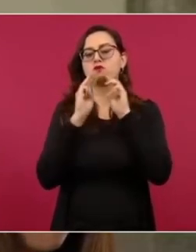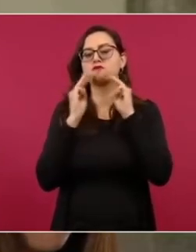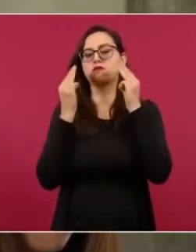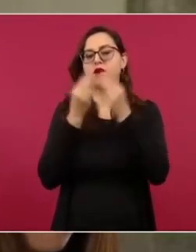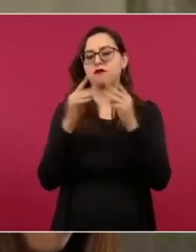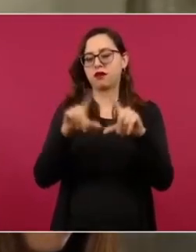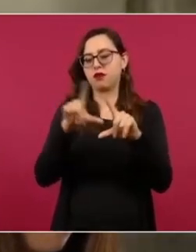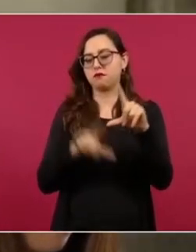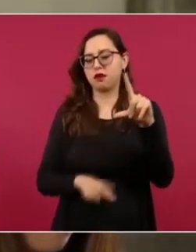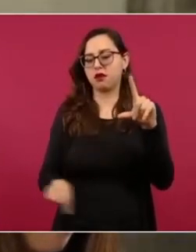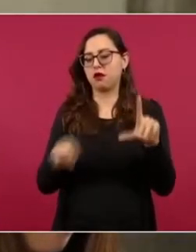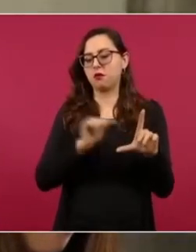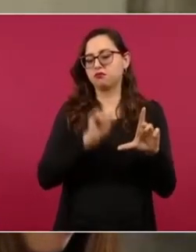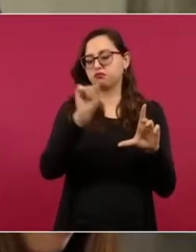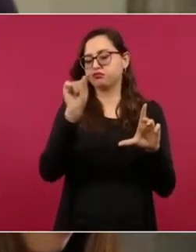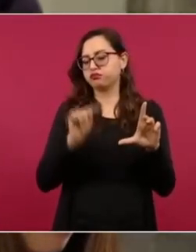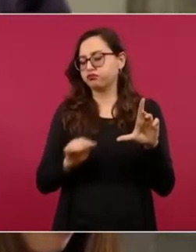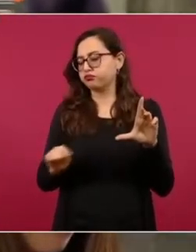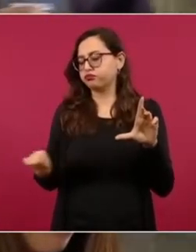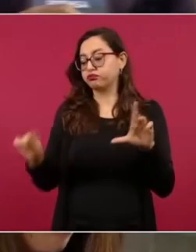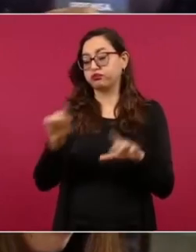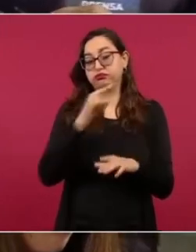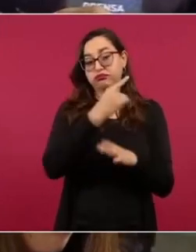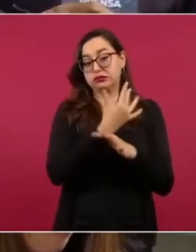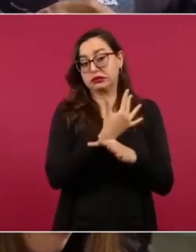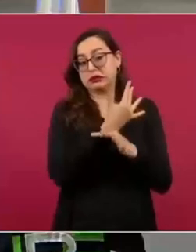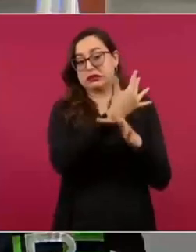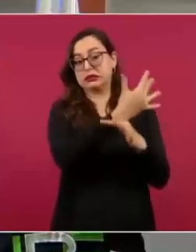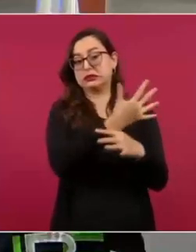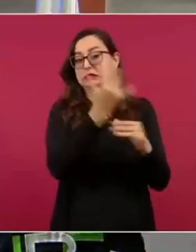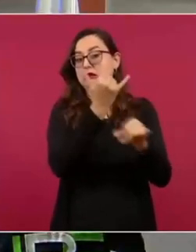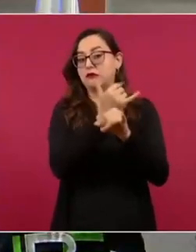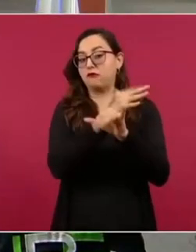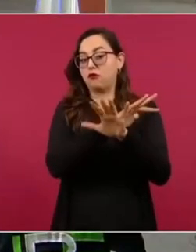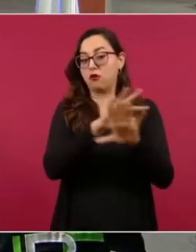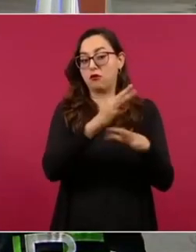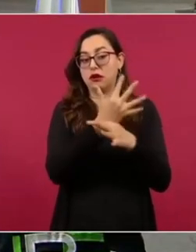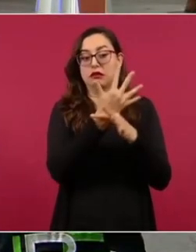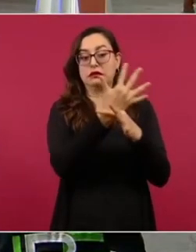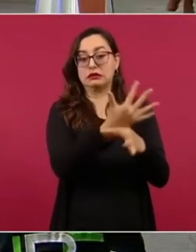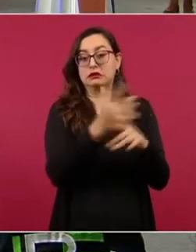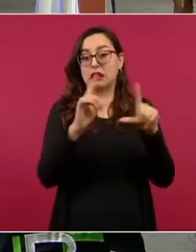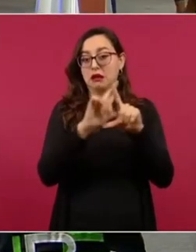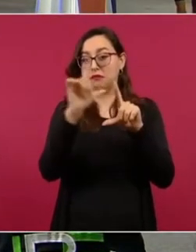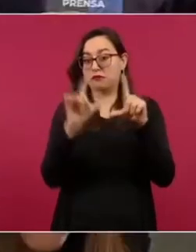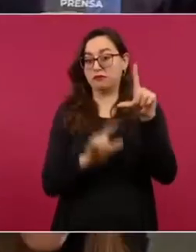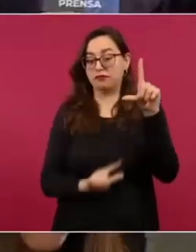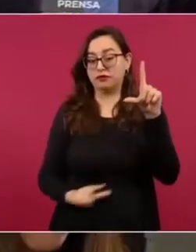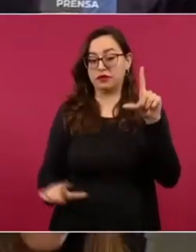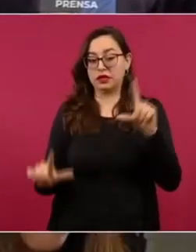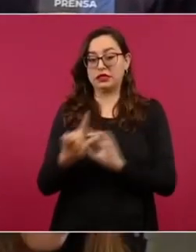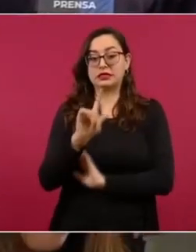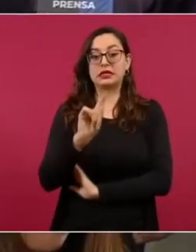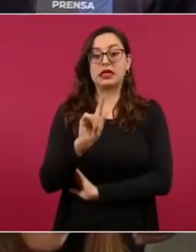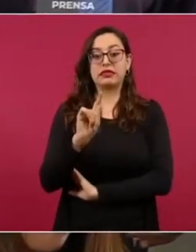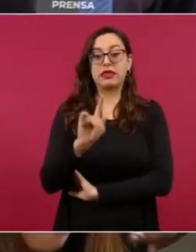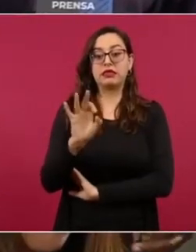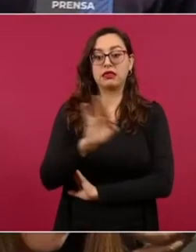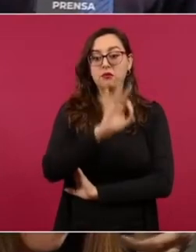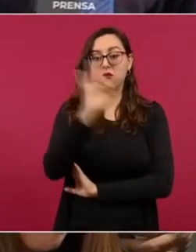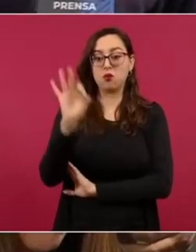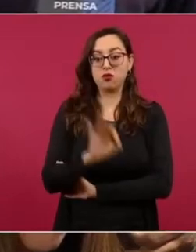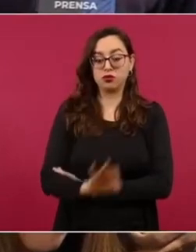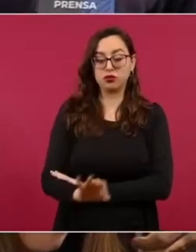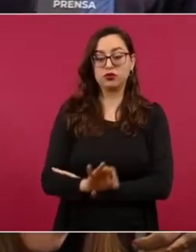país, más allá de lo que dice el informe. Ellos mencionan que tienen presencia en el 70 por ciento de territorio mexicano,